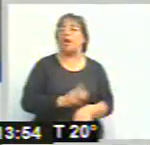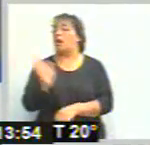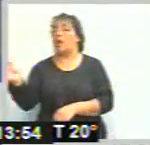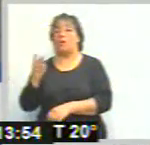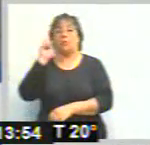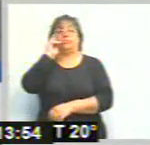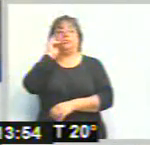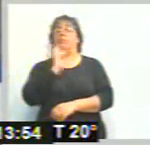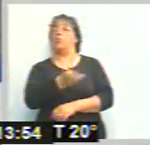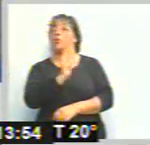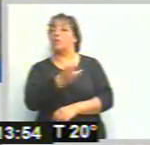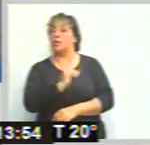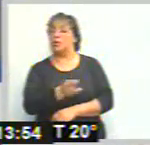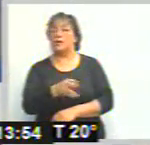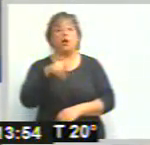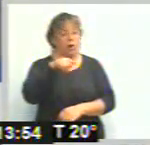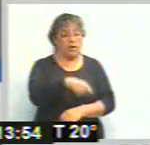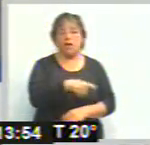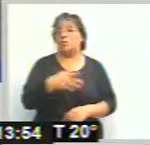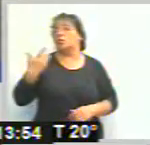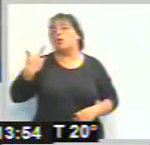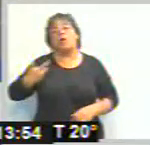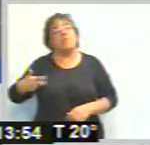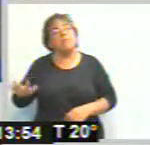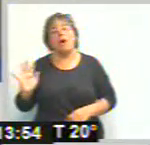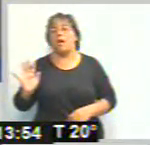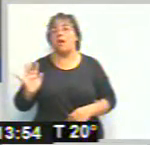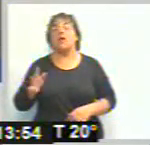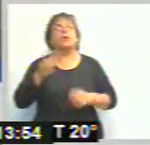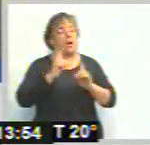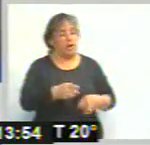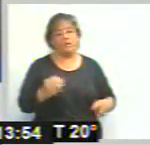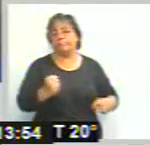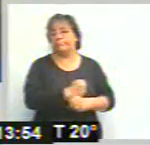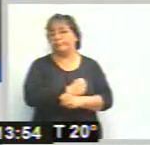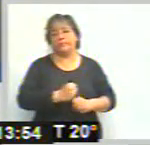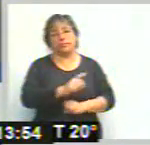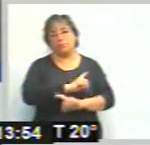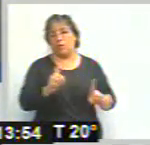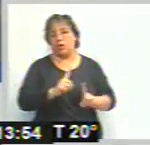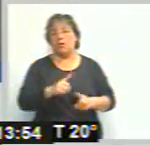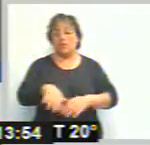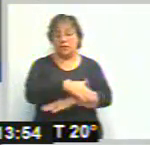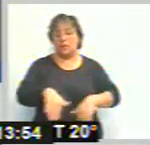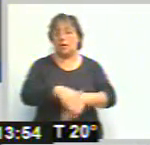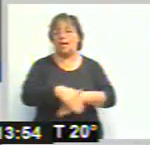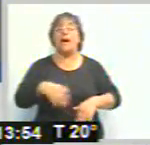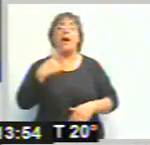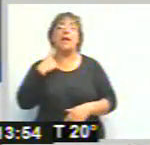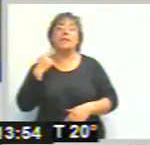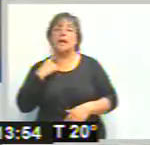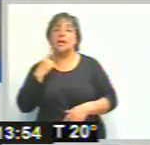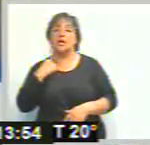permitido o está prohibido. Esto ocurre normalmente, normalmente, y se sanciona en lo que es la Avenida Entre Ríos, y